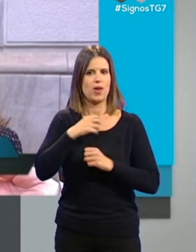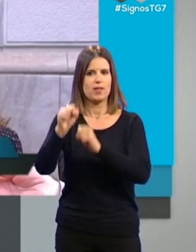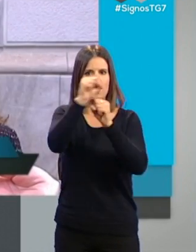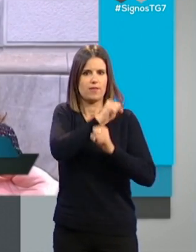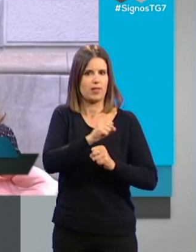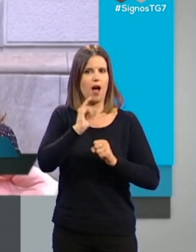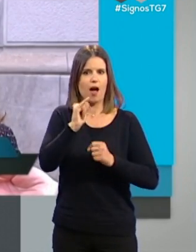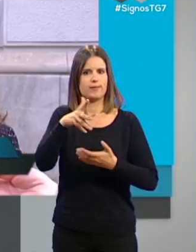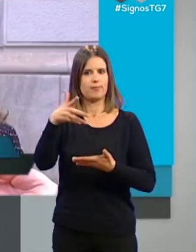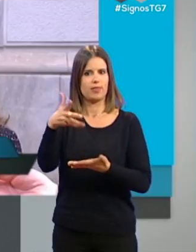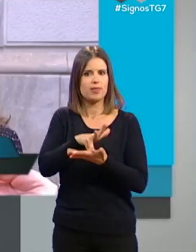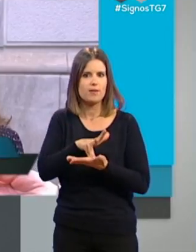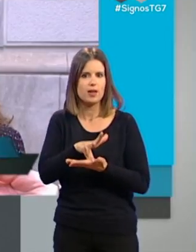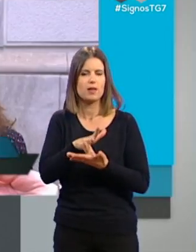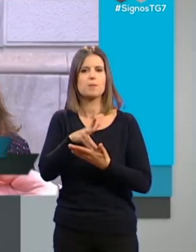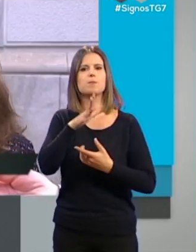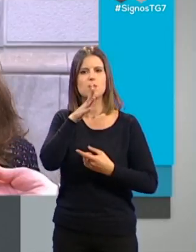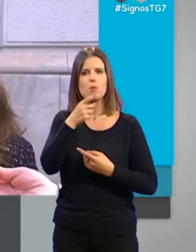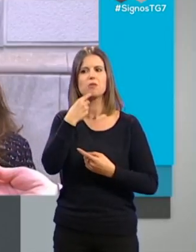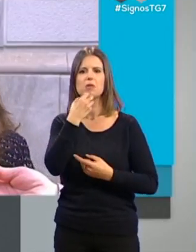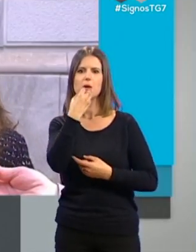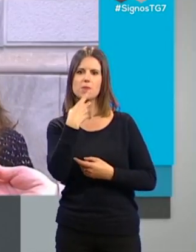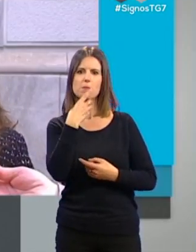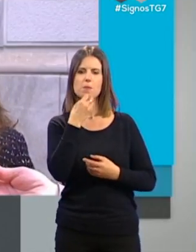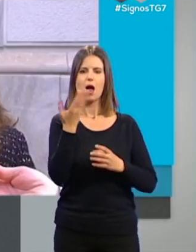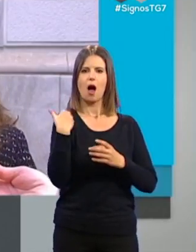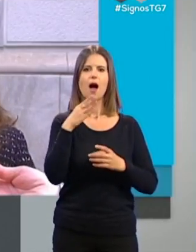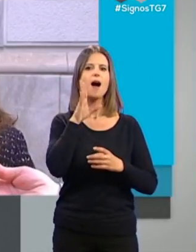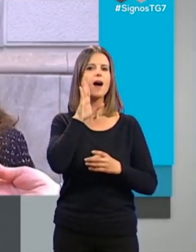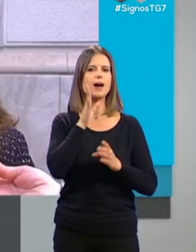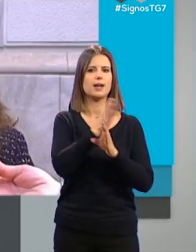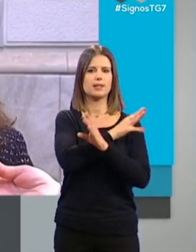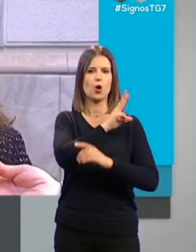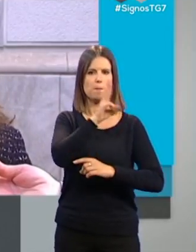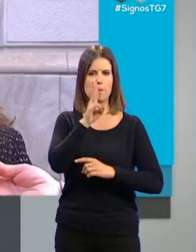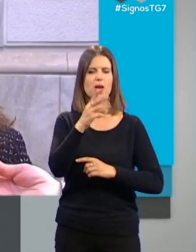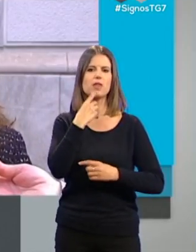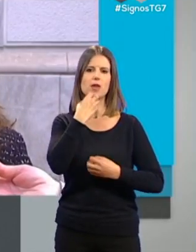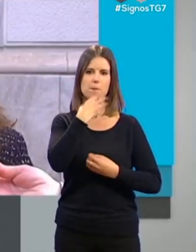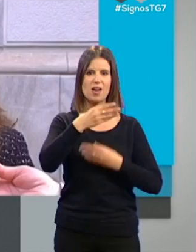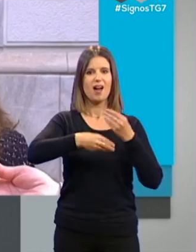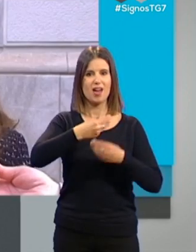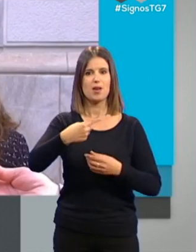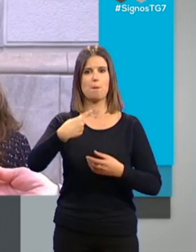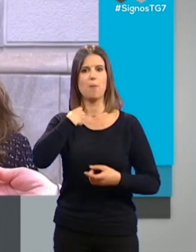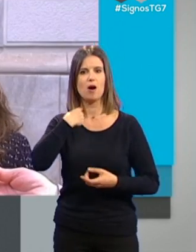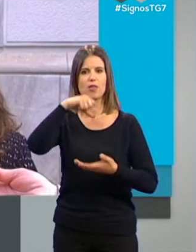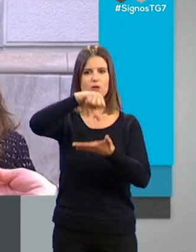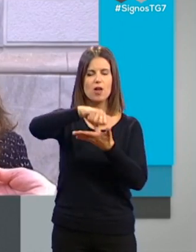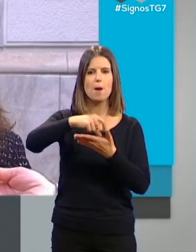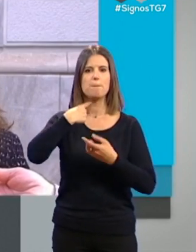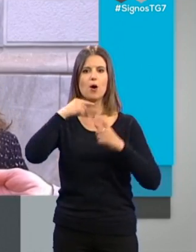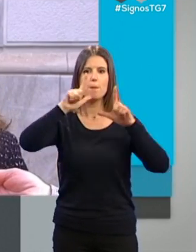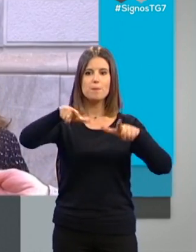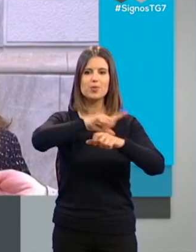debilidad y están dando por buena la actuación de la anterior corporación que hizo a la ciudad perder una superficie de equipamiento